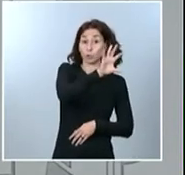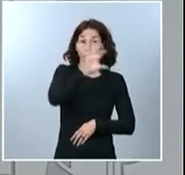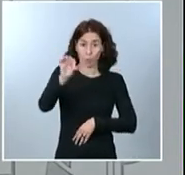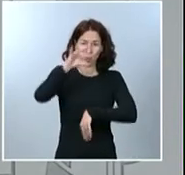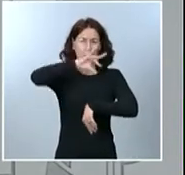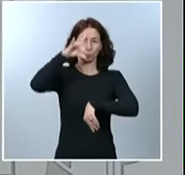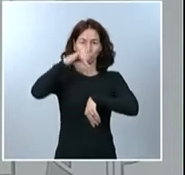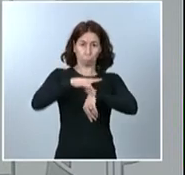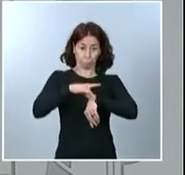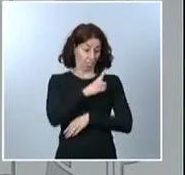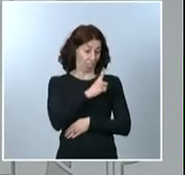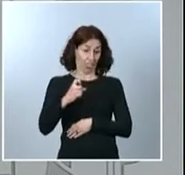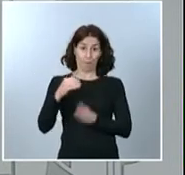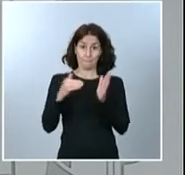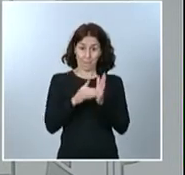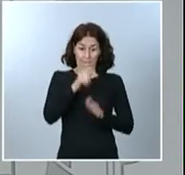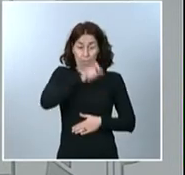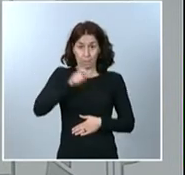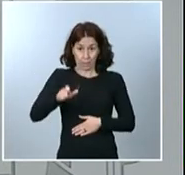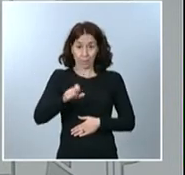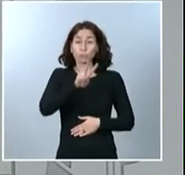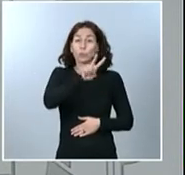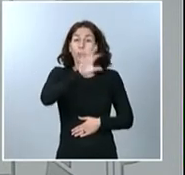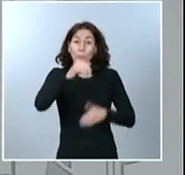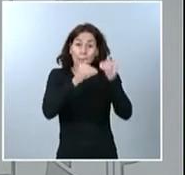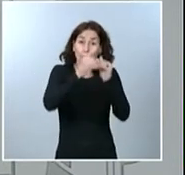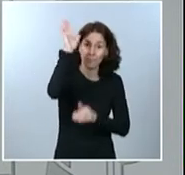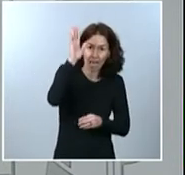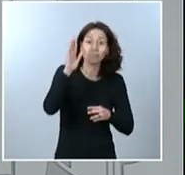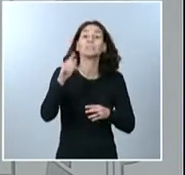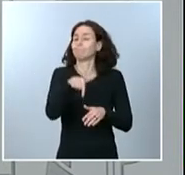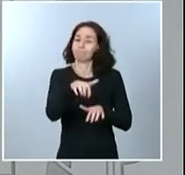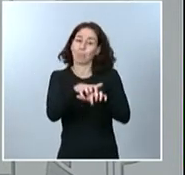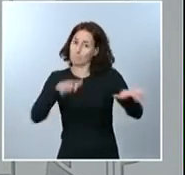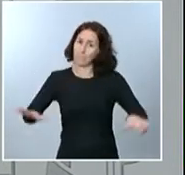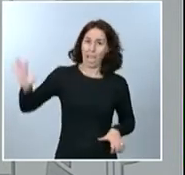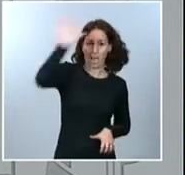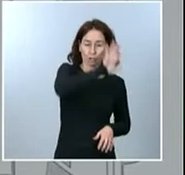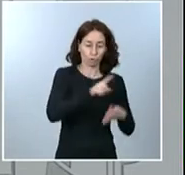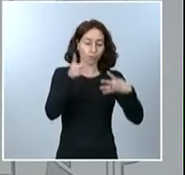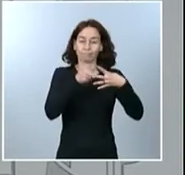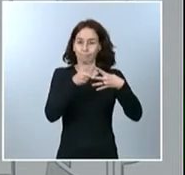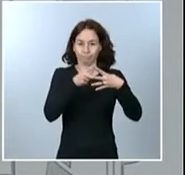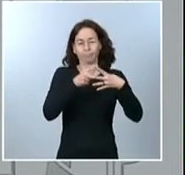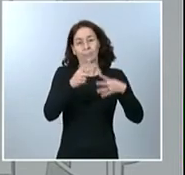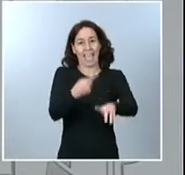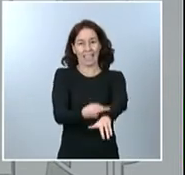habitantes, que es, desgraciadamente, lo que está ocurriendo en buena parte del territorio español, se considera de riesgo extremo.